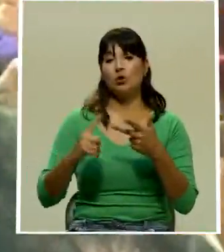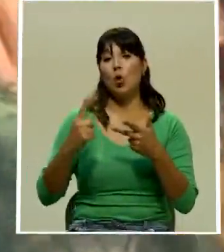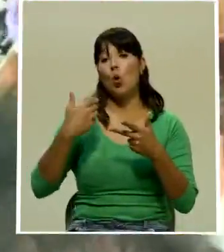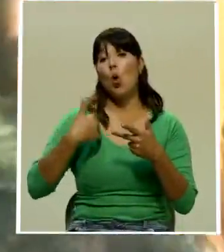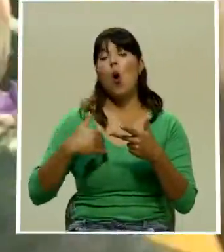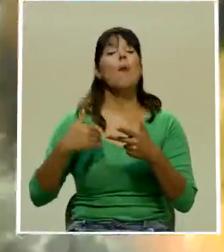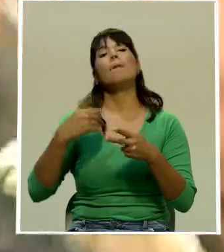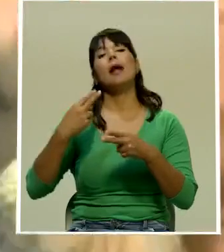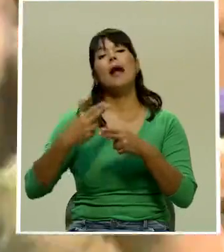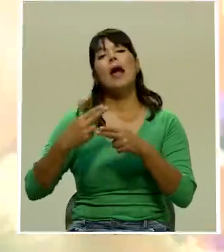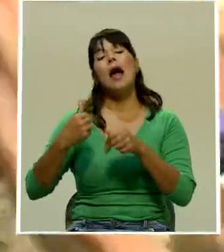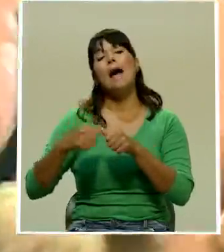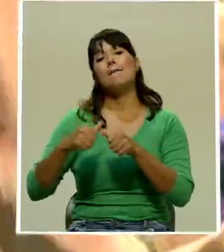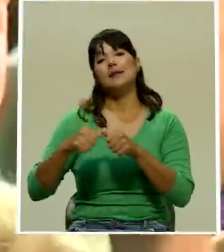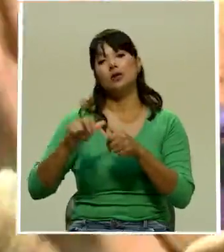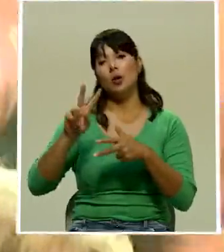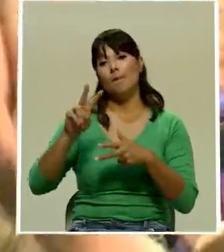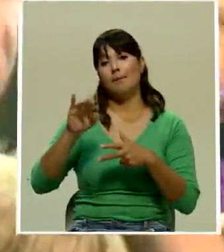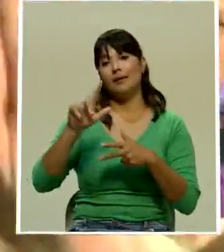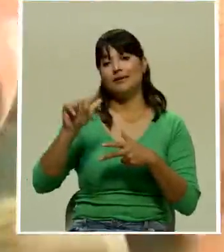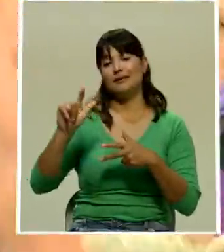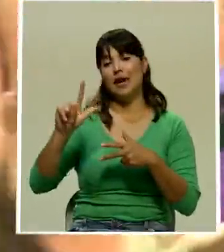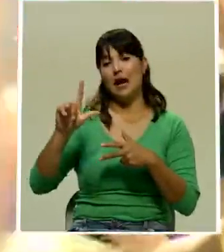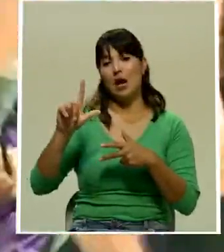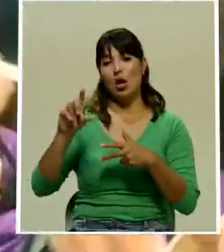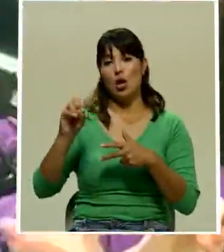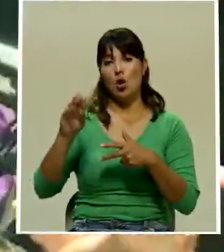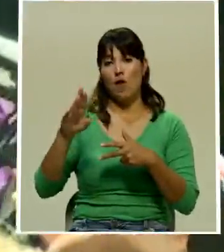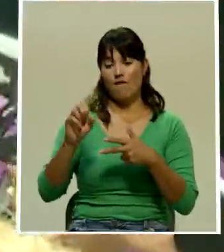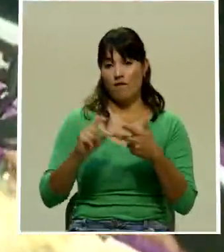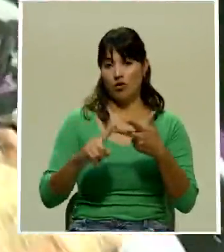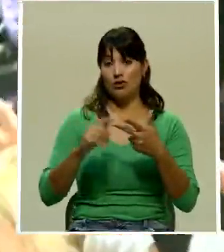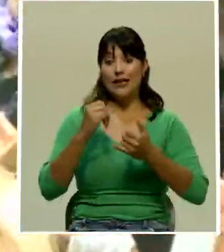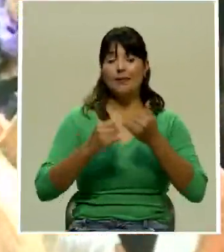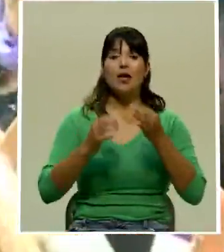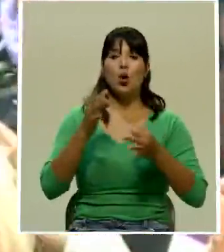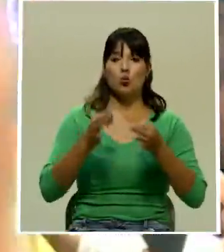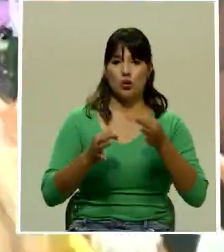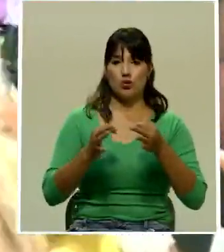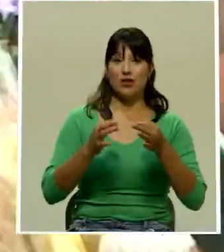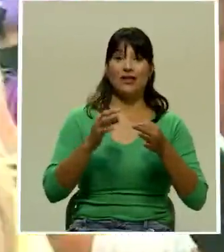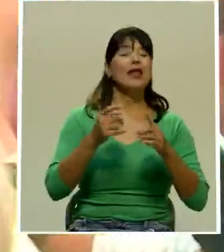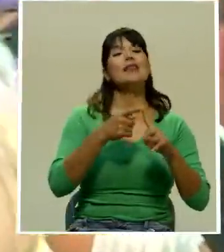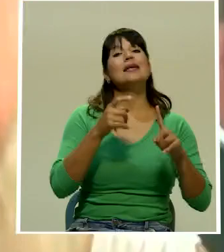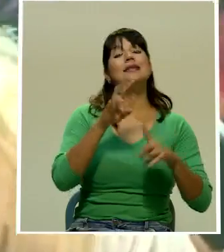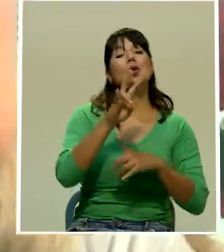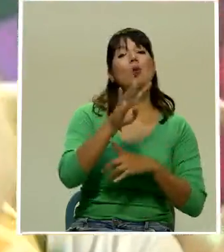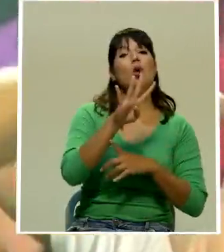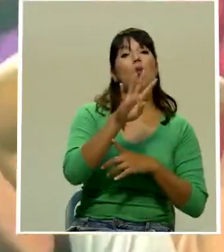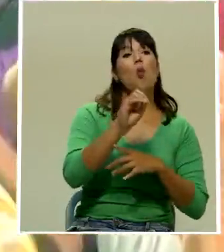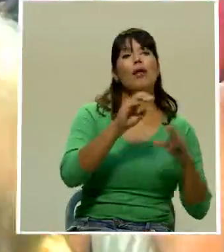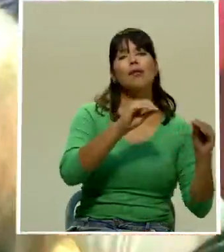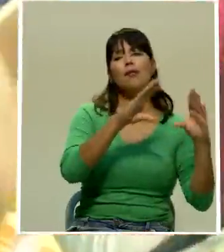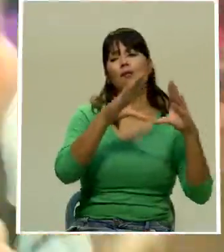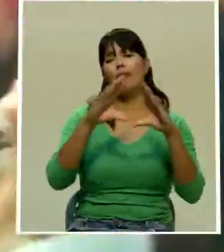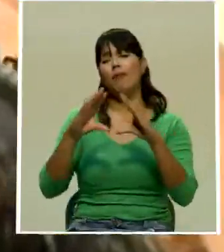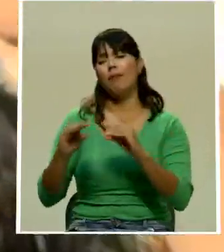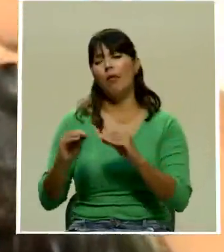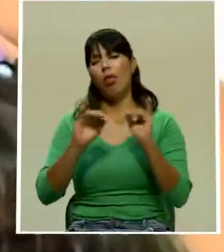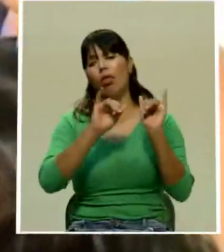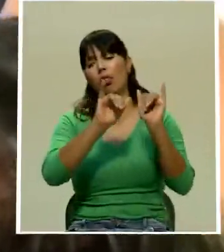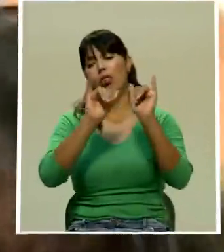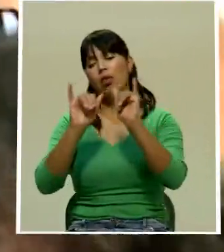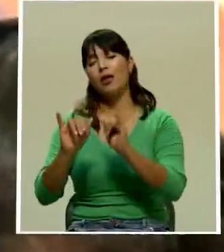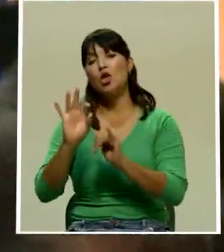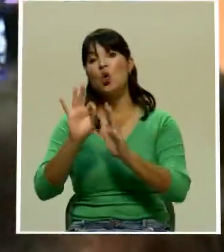penal del primer circuito judicial de San José. Tras nueve horas de audiencia, el juez rechazó las medidas solicitadas por la Fiscalía para